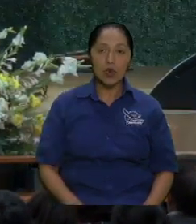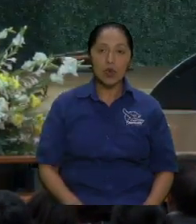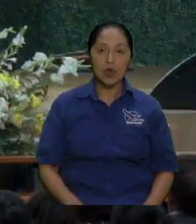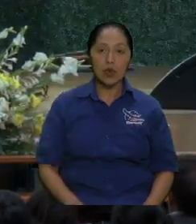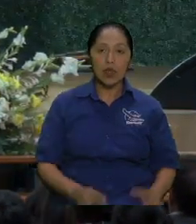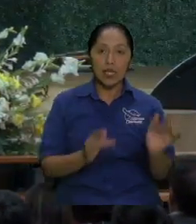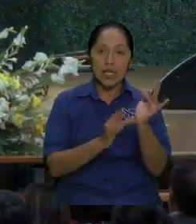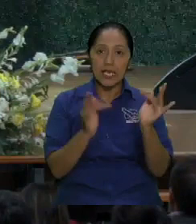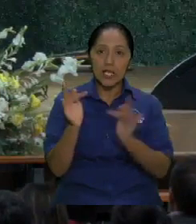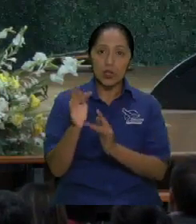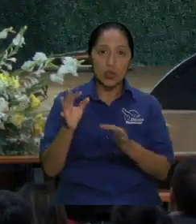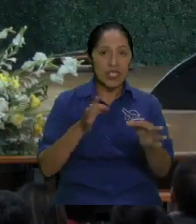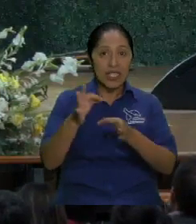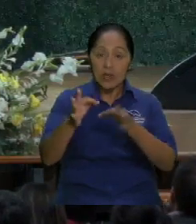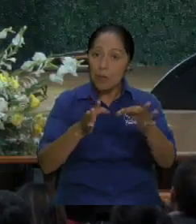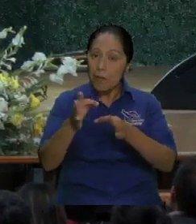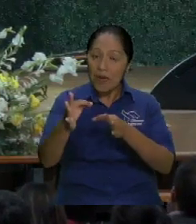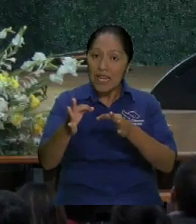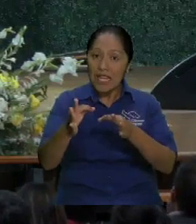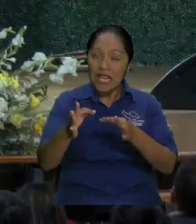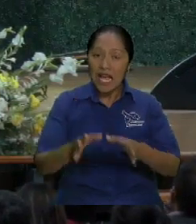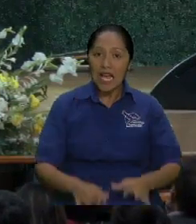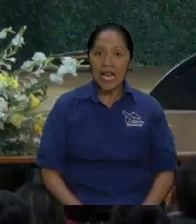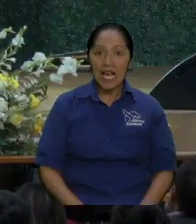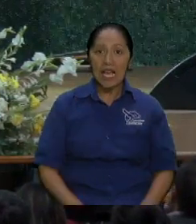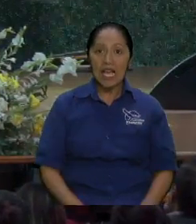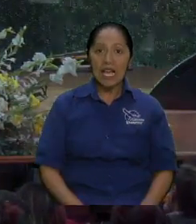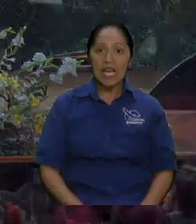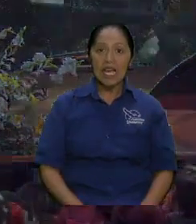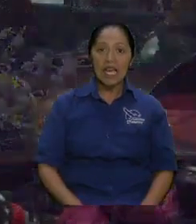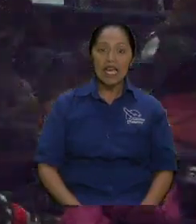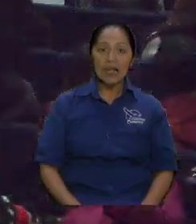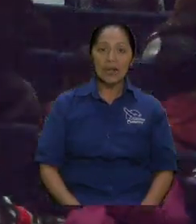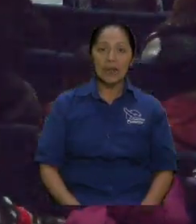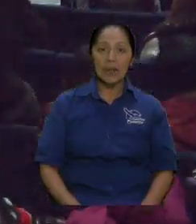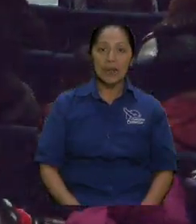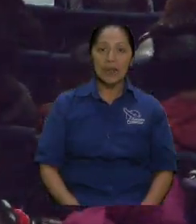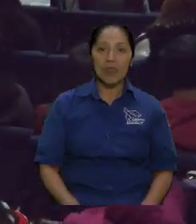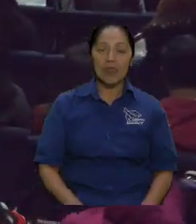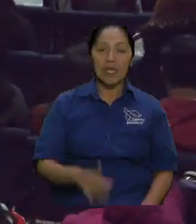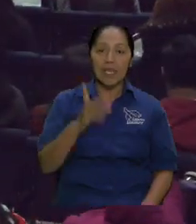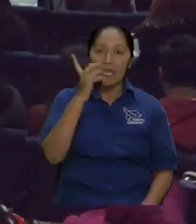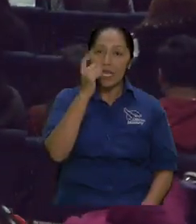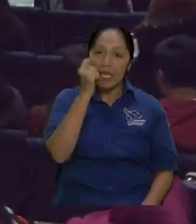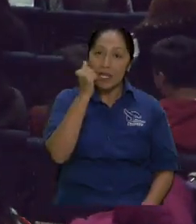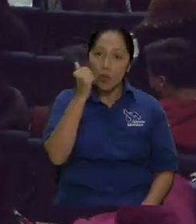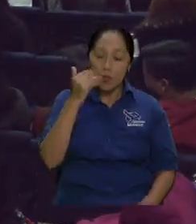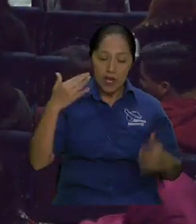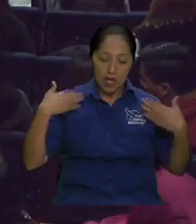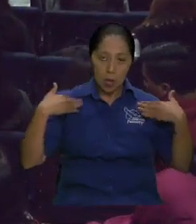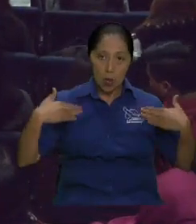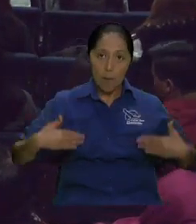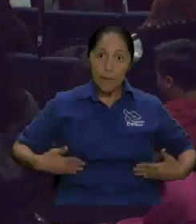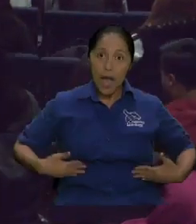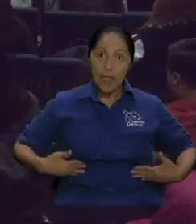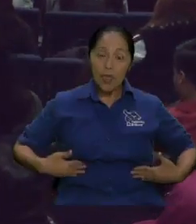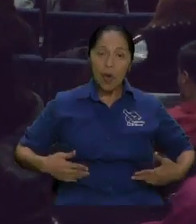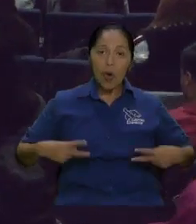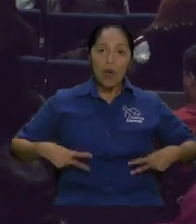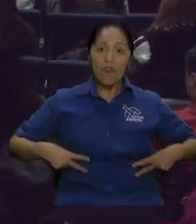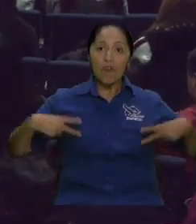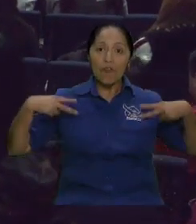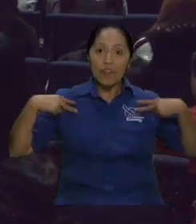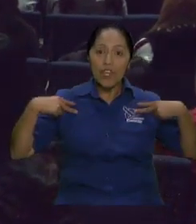lo vamos a leer, dice que no solo de pan viene el hombre, sino de toda palabra que sale de la boca de Dios. Entonces, aquí lo que está